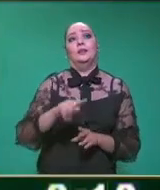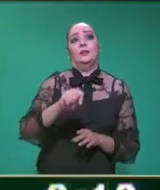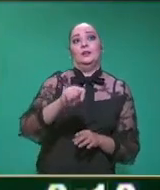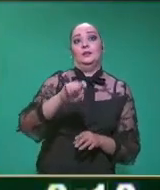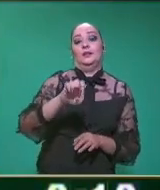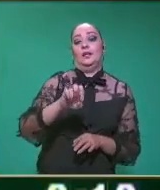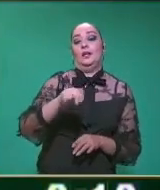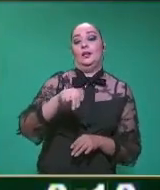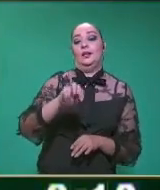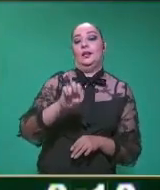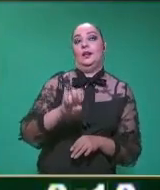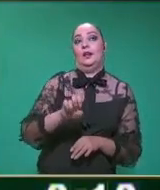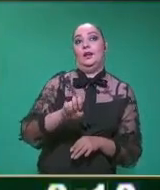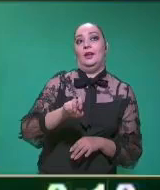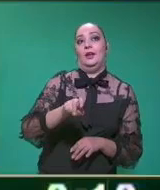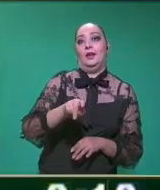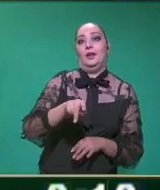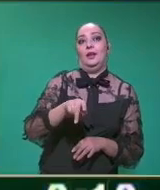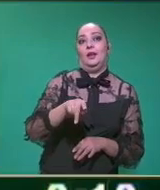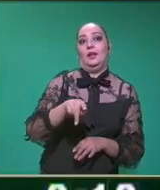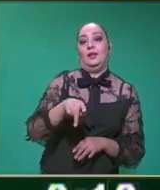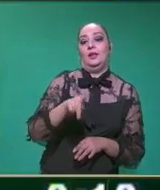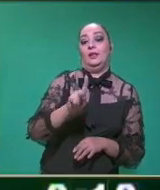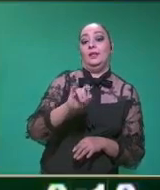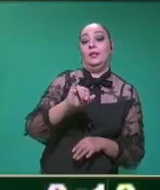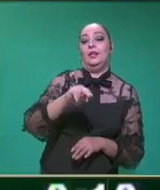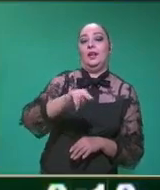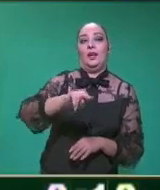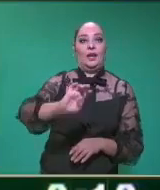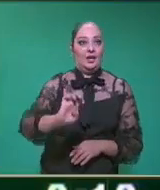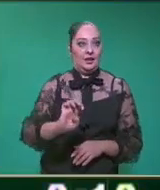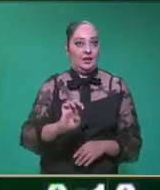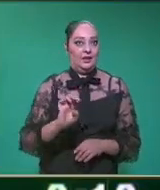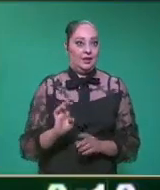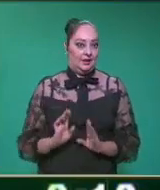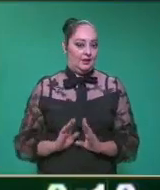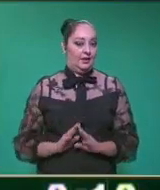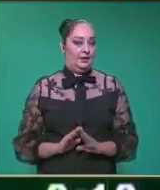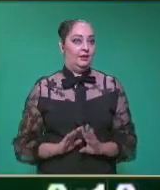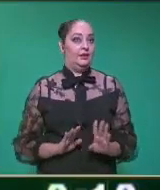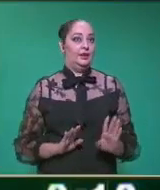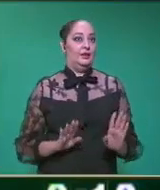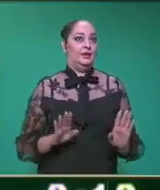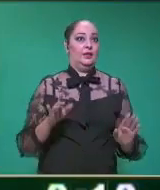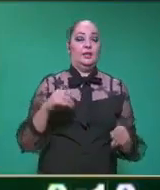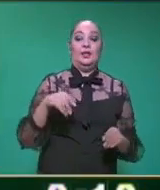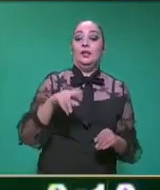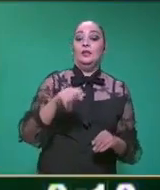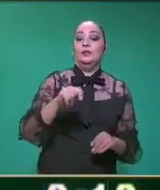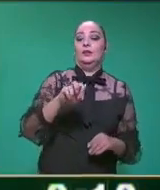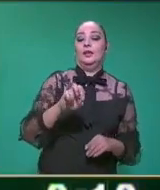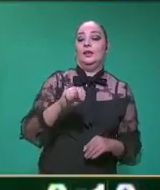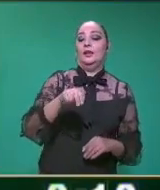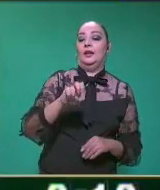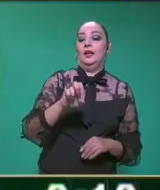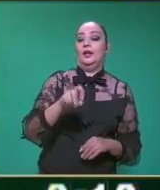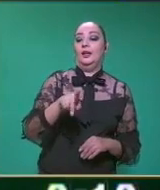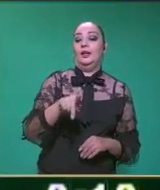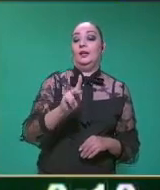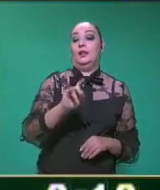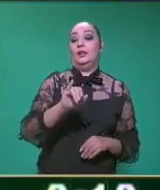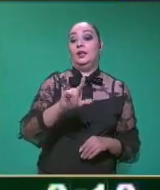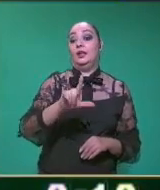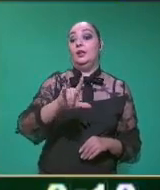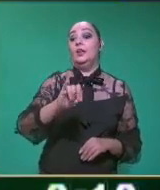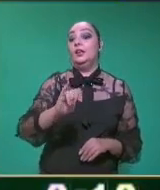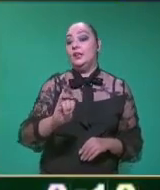Te-ne-tenequine. Ajá, tenequine. Acá dice tenequili. bueno, tenequili